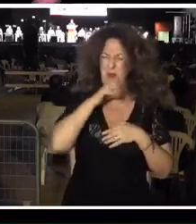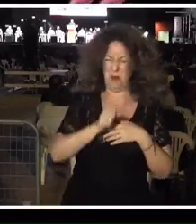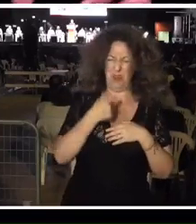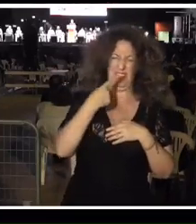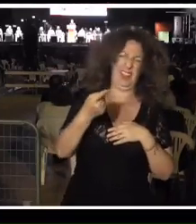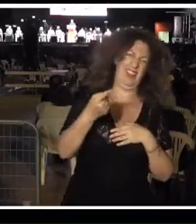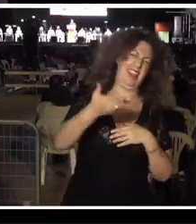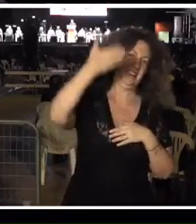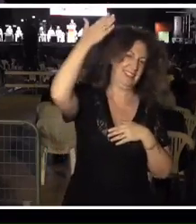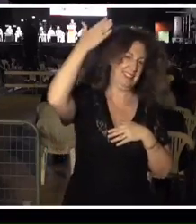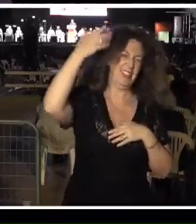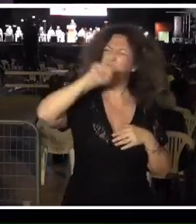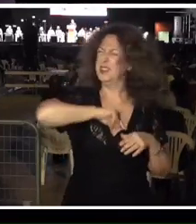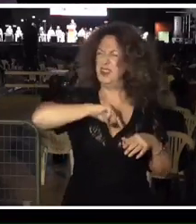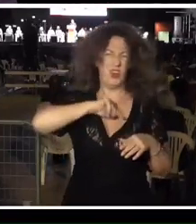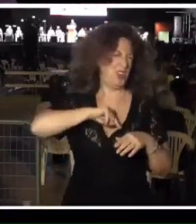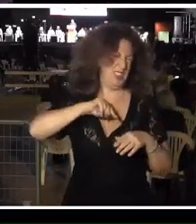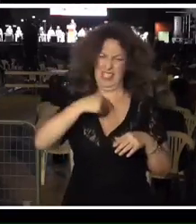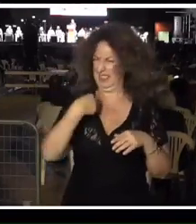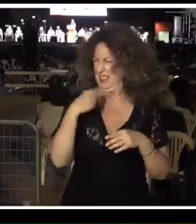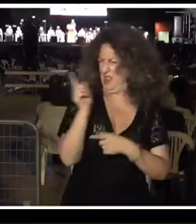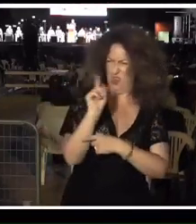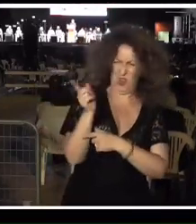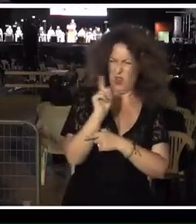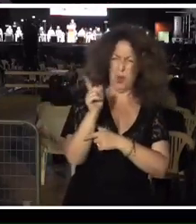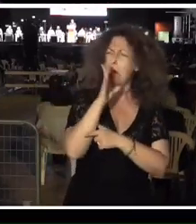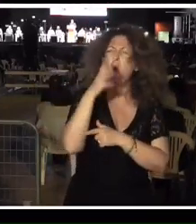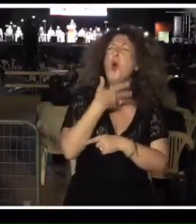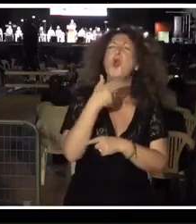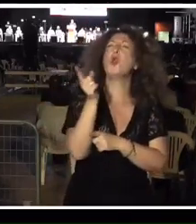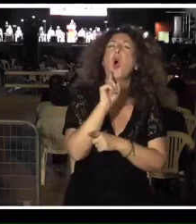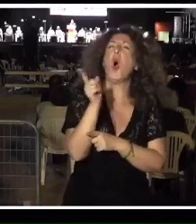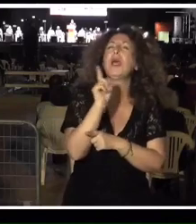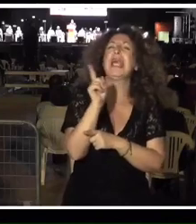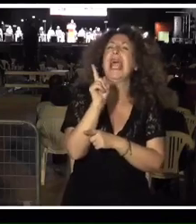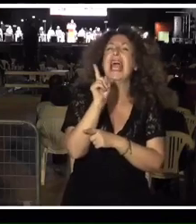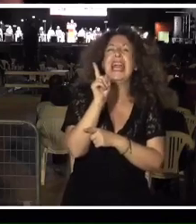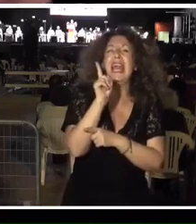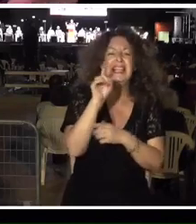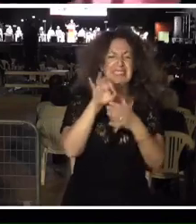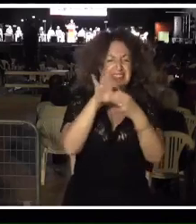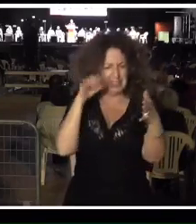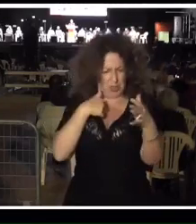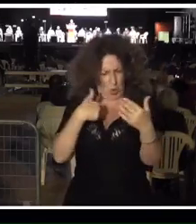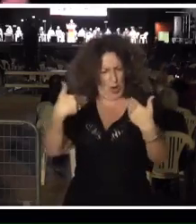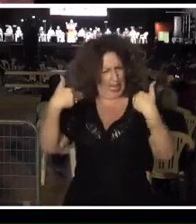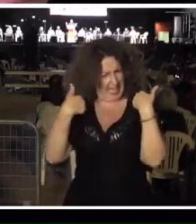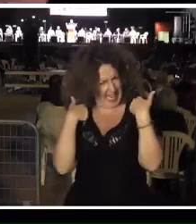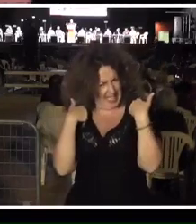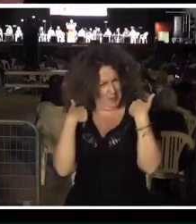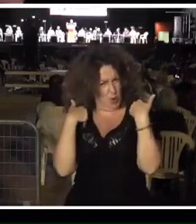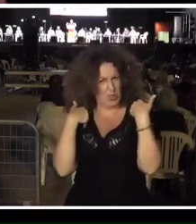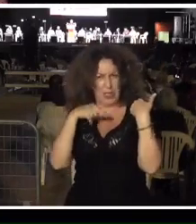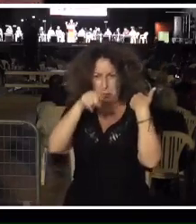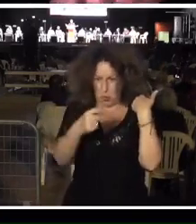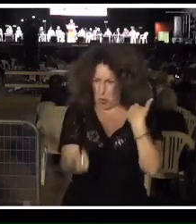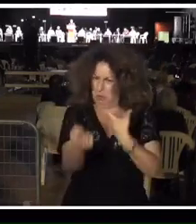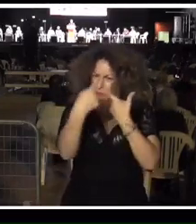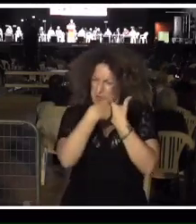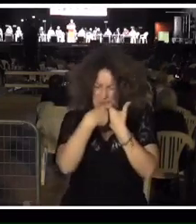que él no se sentía aludido por ello, porque no quería tener nada que ver con esas responsabilidades que otros le